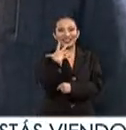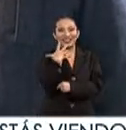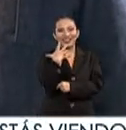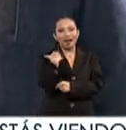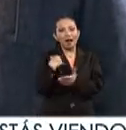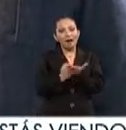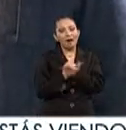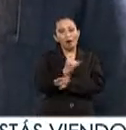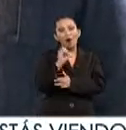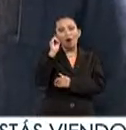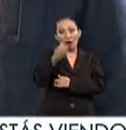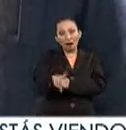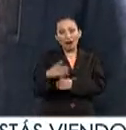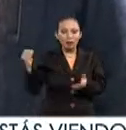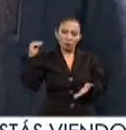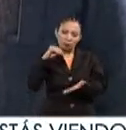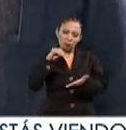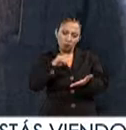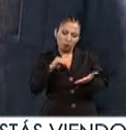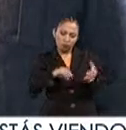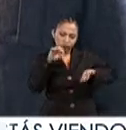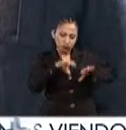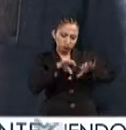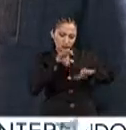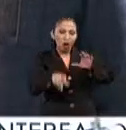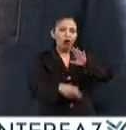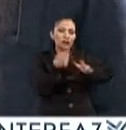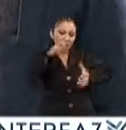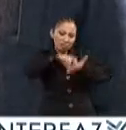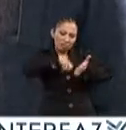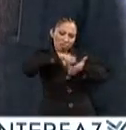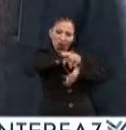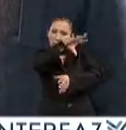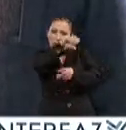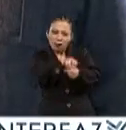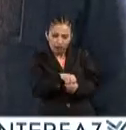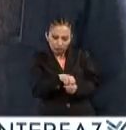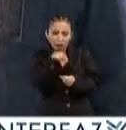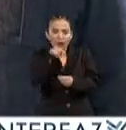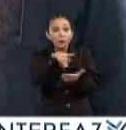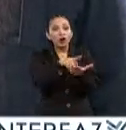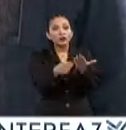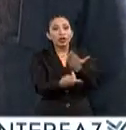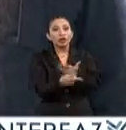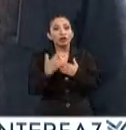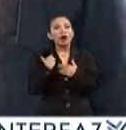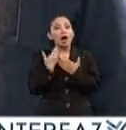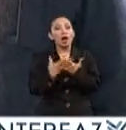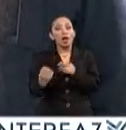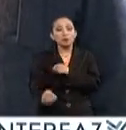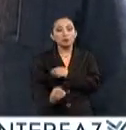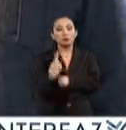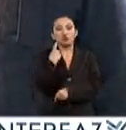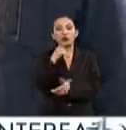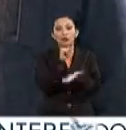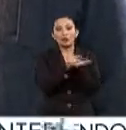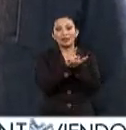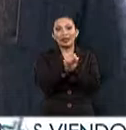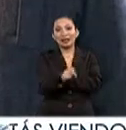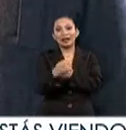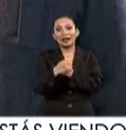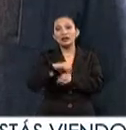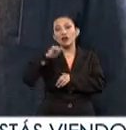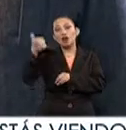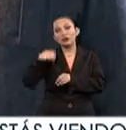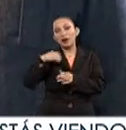decidimos integrar todo, rehacerlo nuevamente y que el proyecto nos mandara un Twitter. Y la